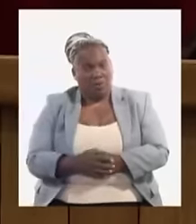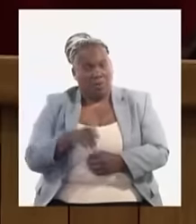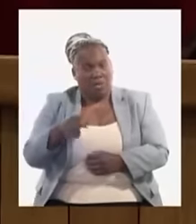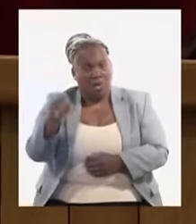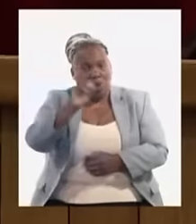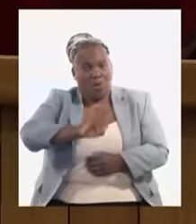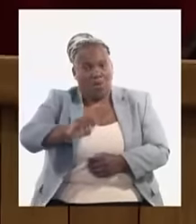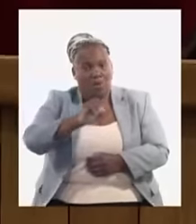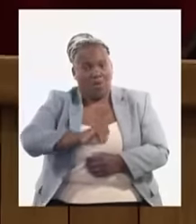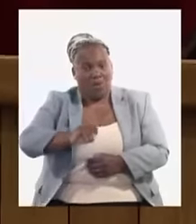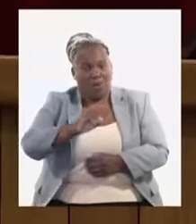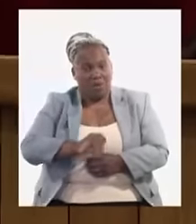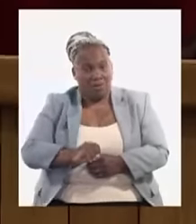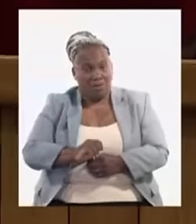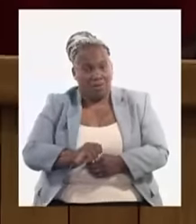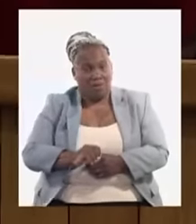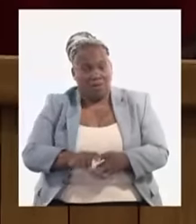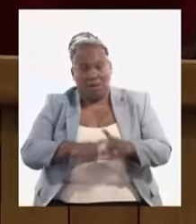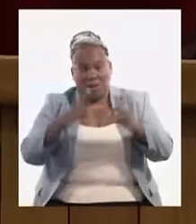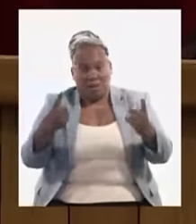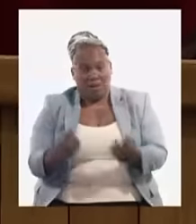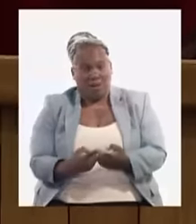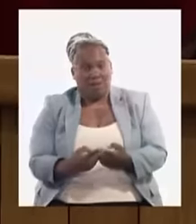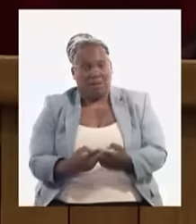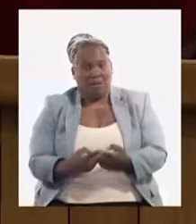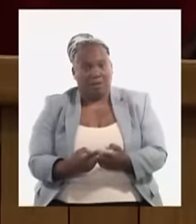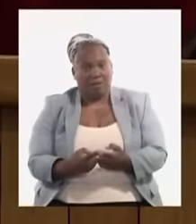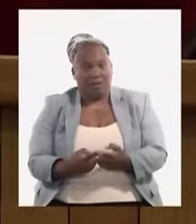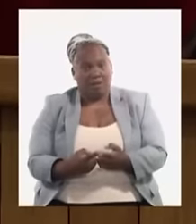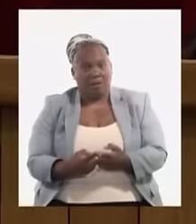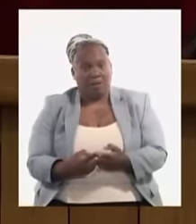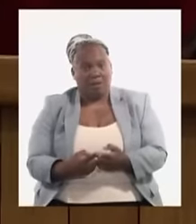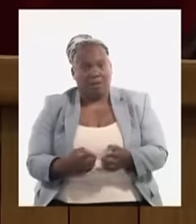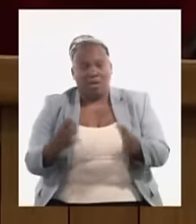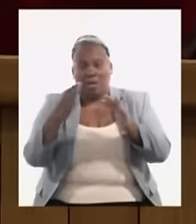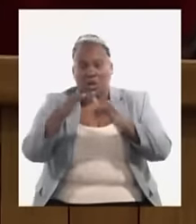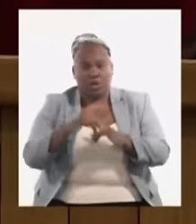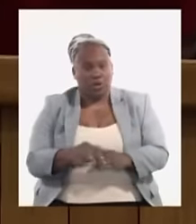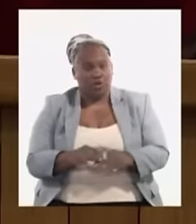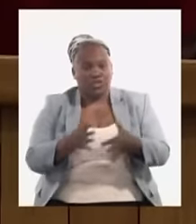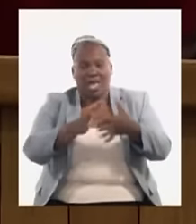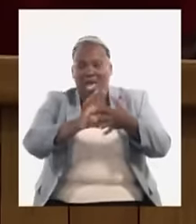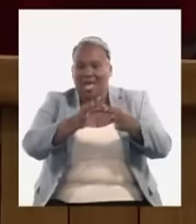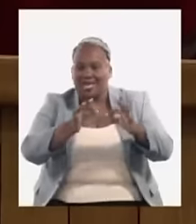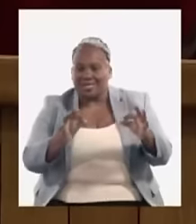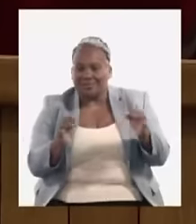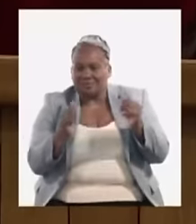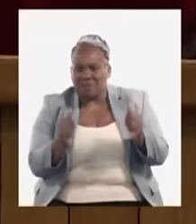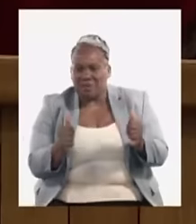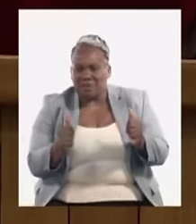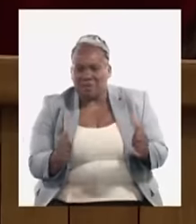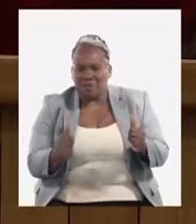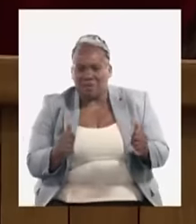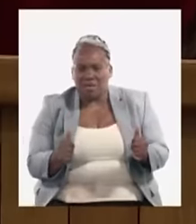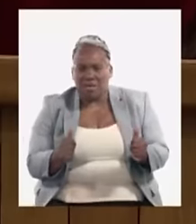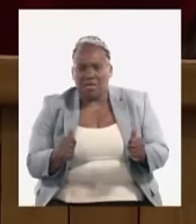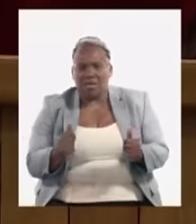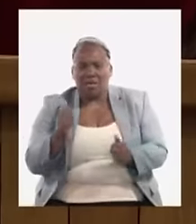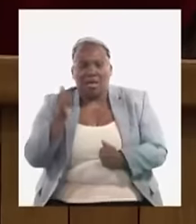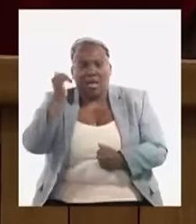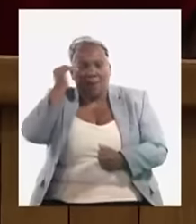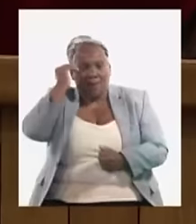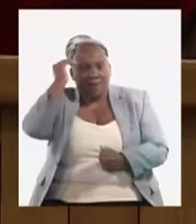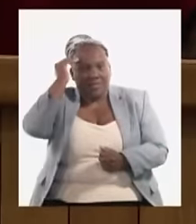organismos globales que no se ha articulado adecuadamente en sus capacidades,